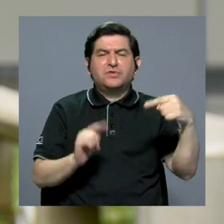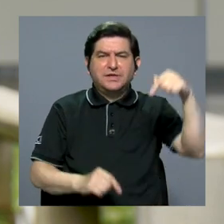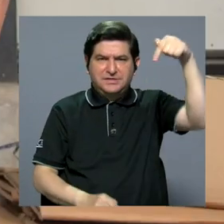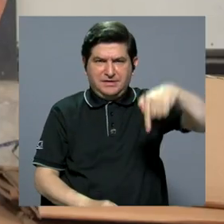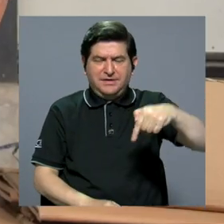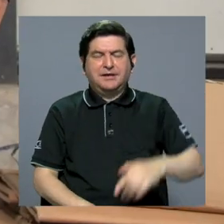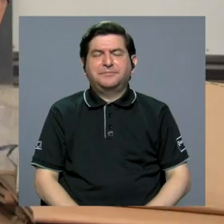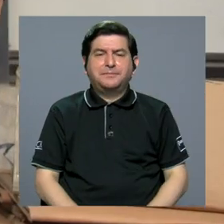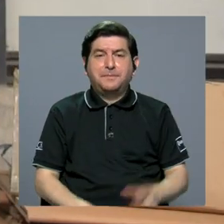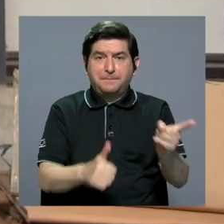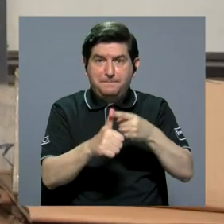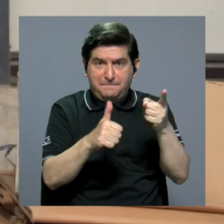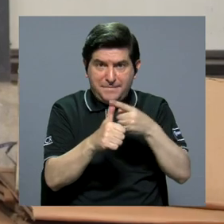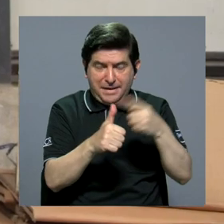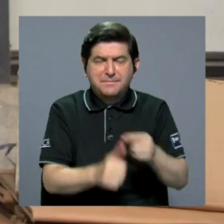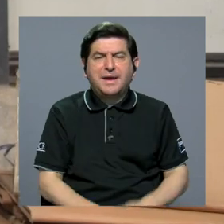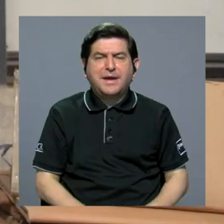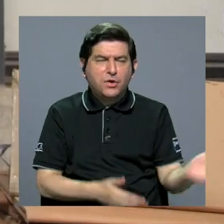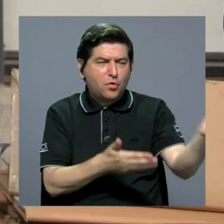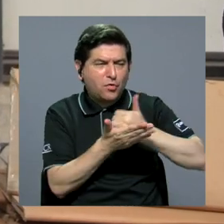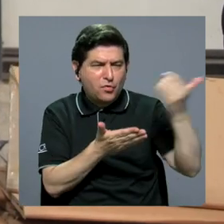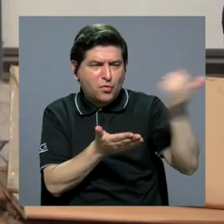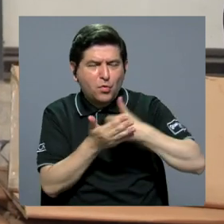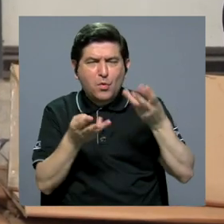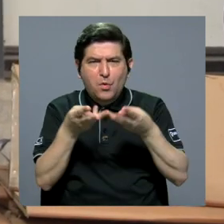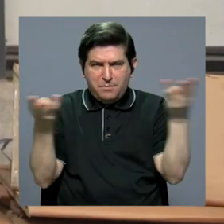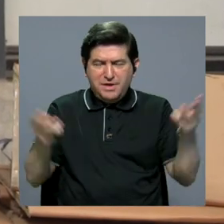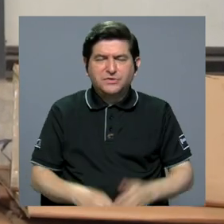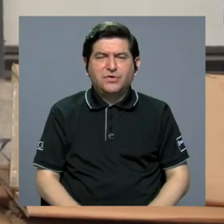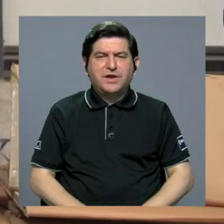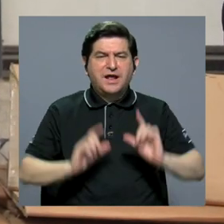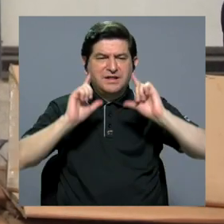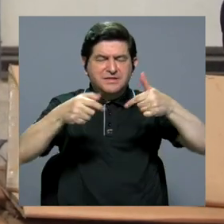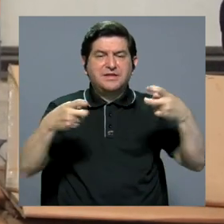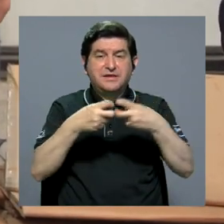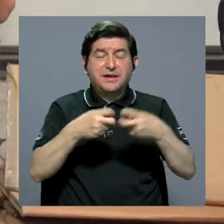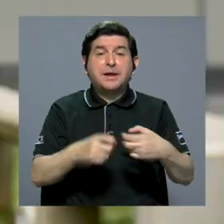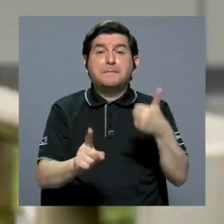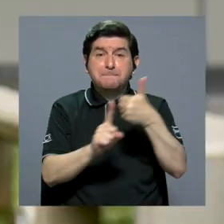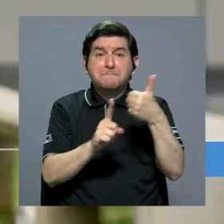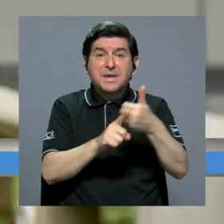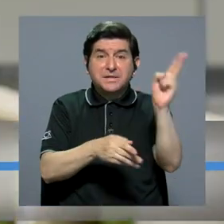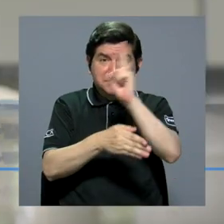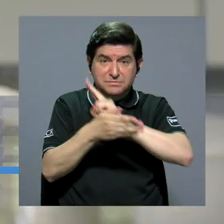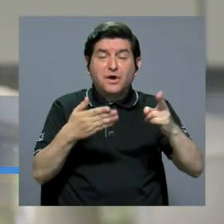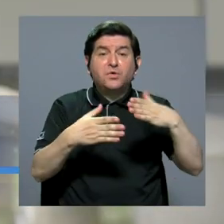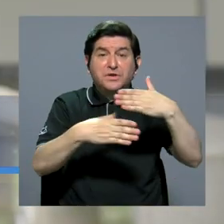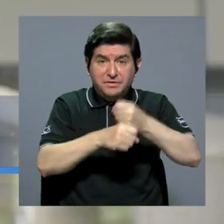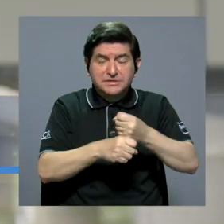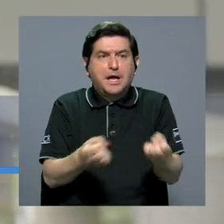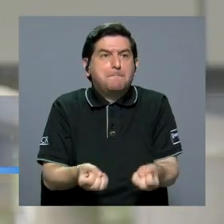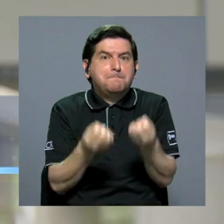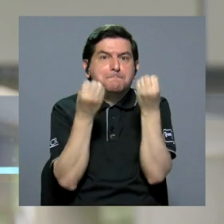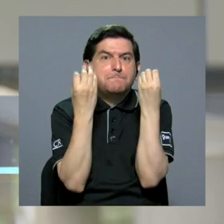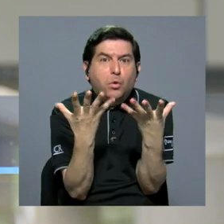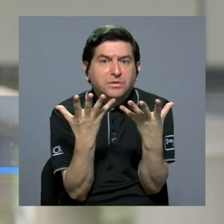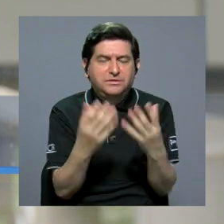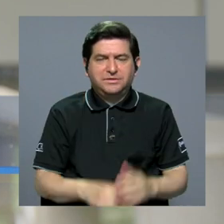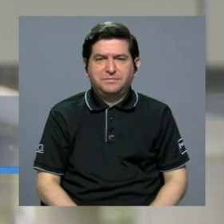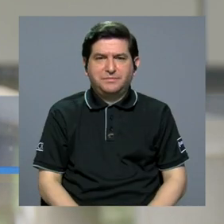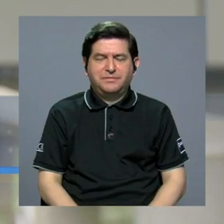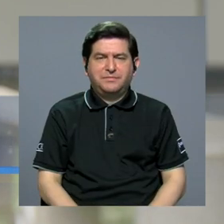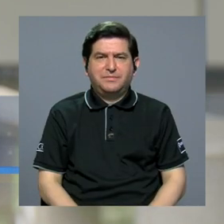Latinoamérica. Y lo que estamos haciendo, bueno, primero que todo es recogiendo material de desecho electrónico que la misma universidad genera, que es muchísimo de hecho,